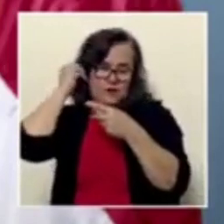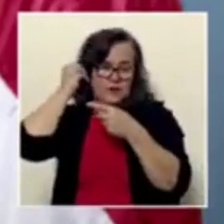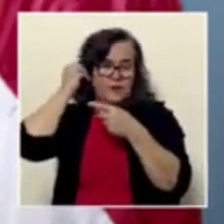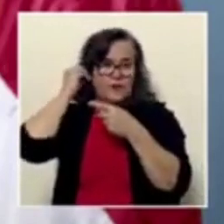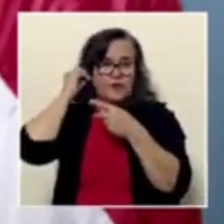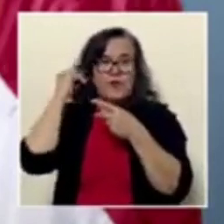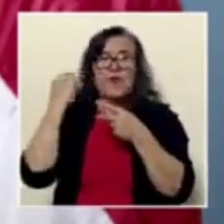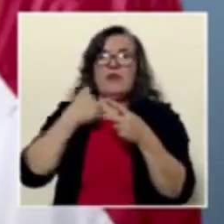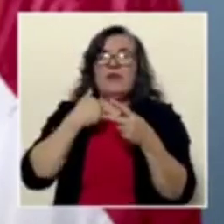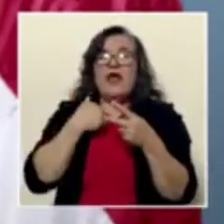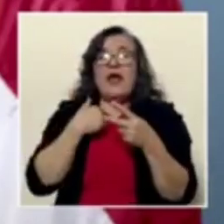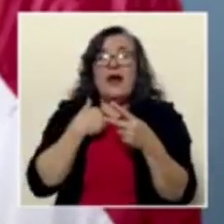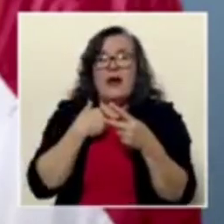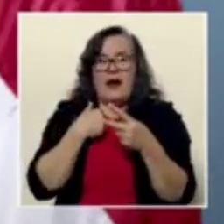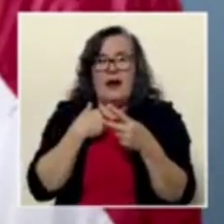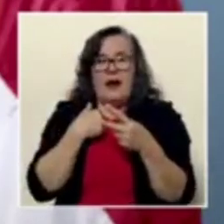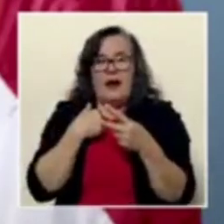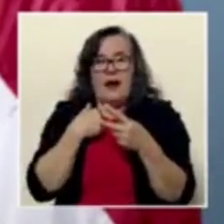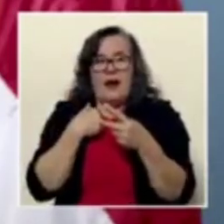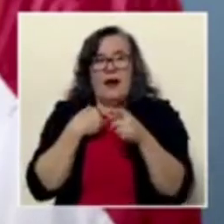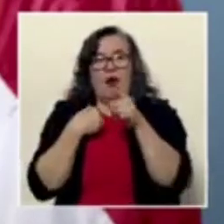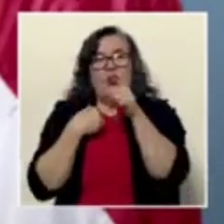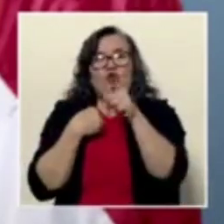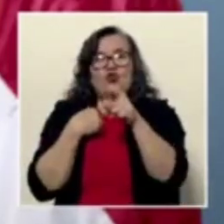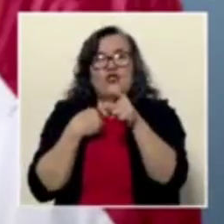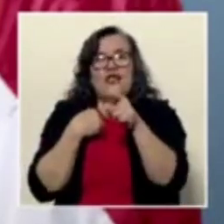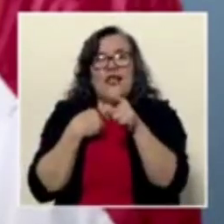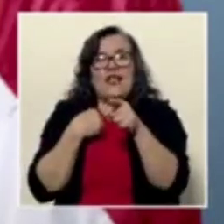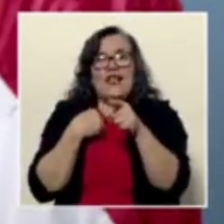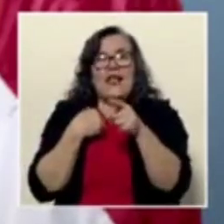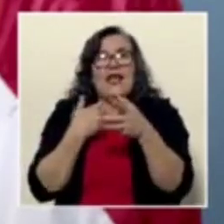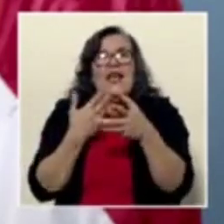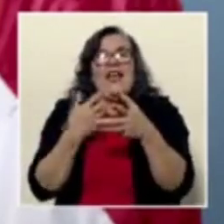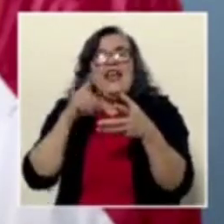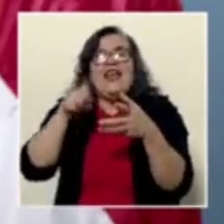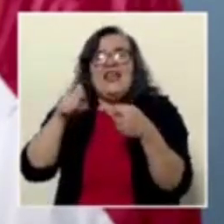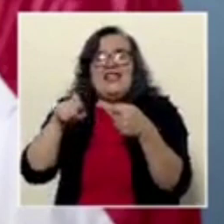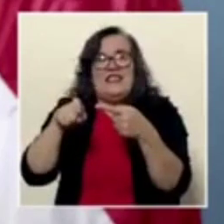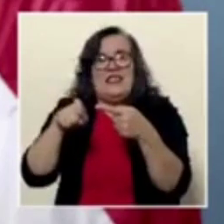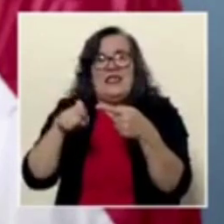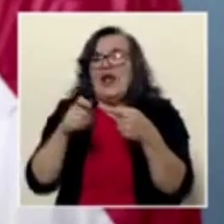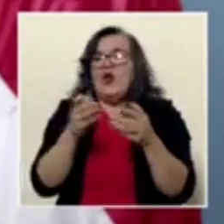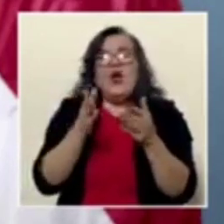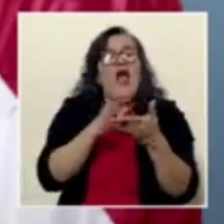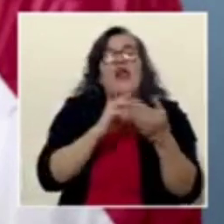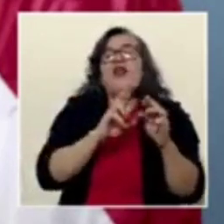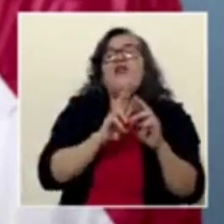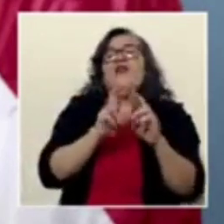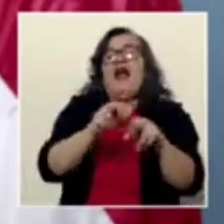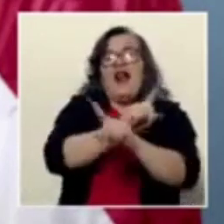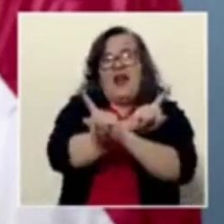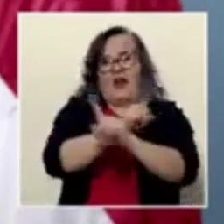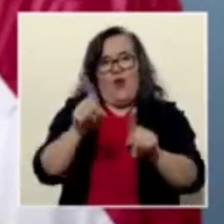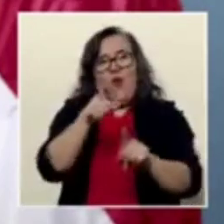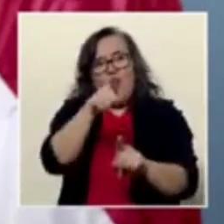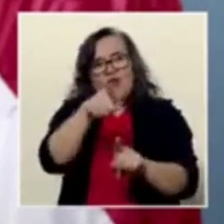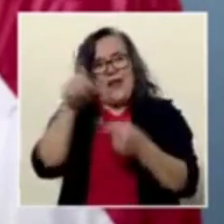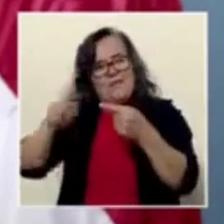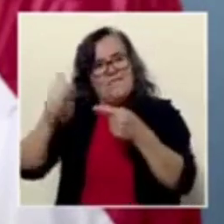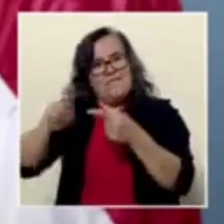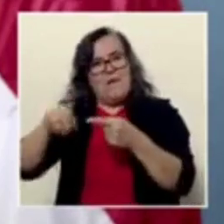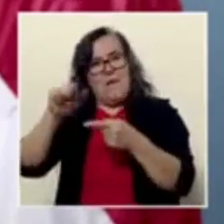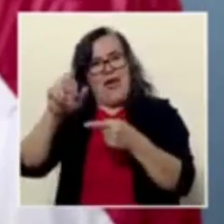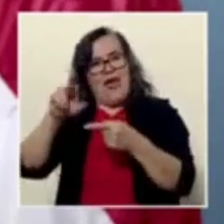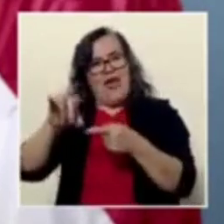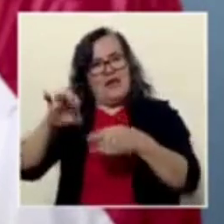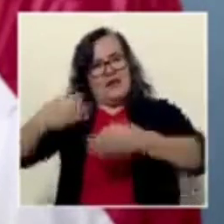tenga lo que usted merece, no lo que le regala nadie de parte